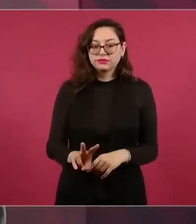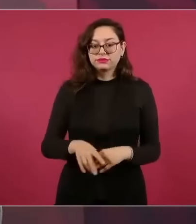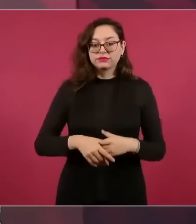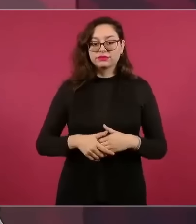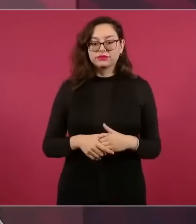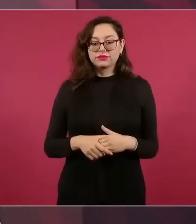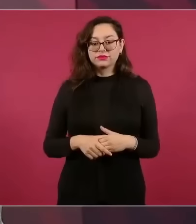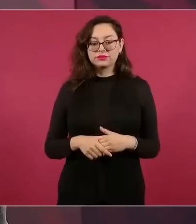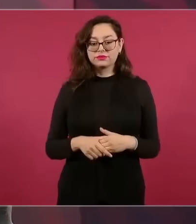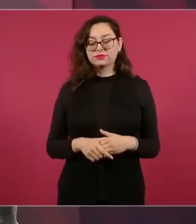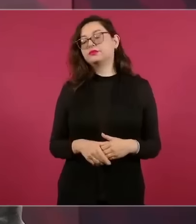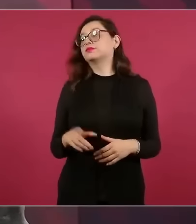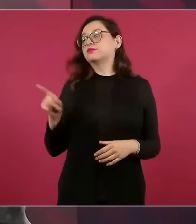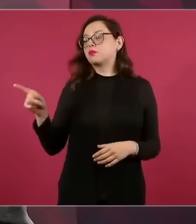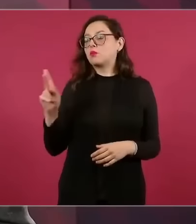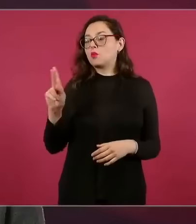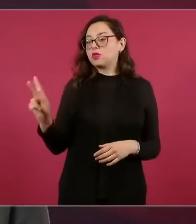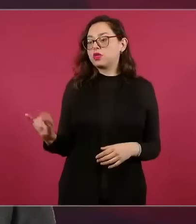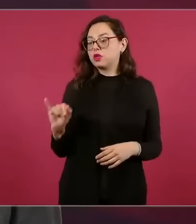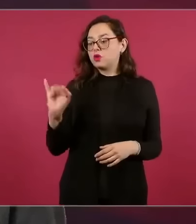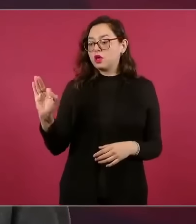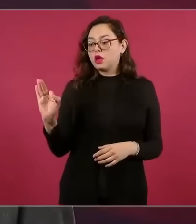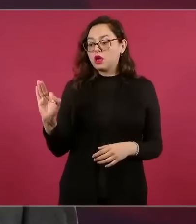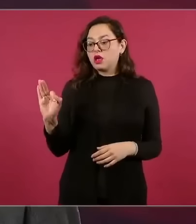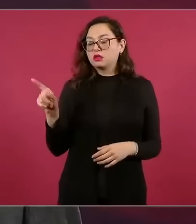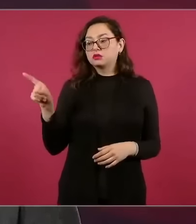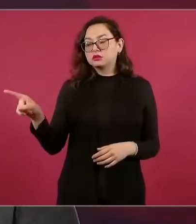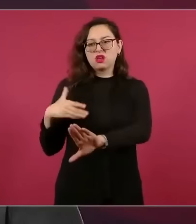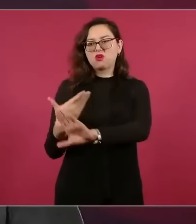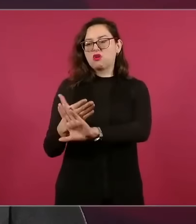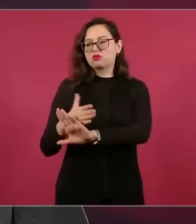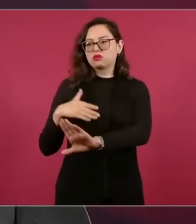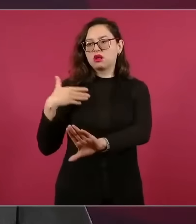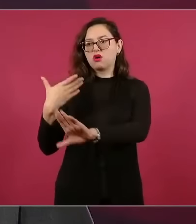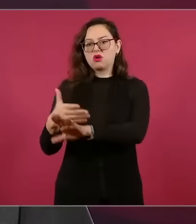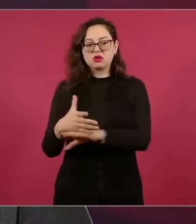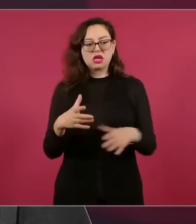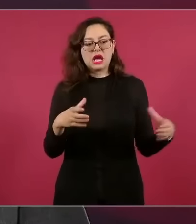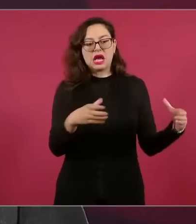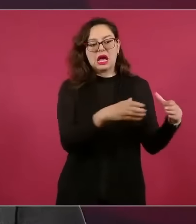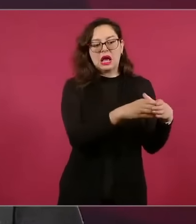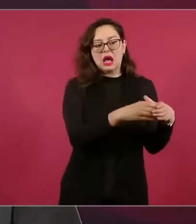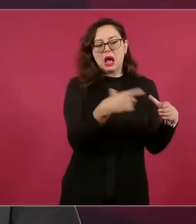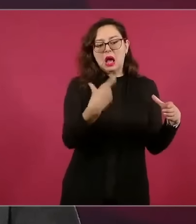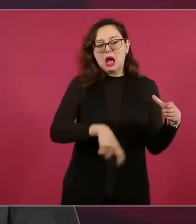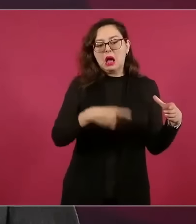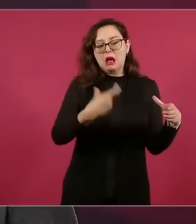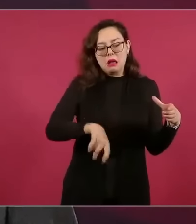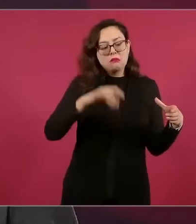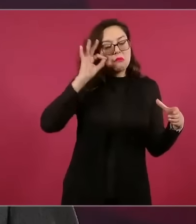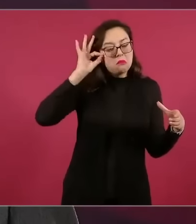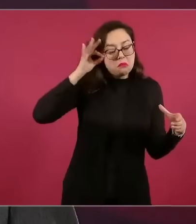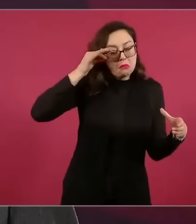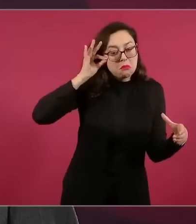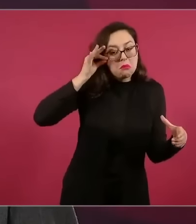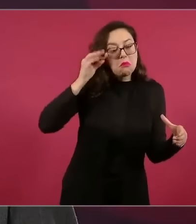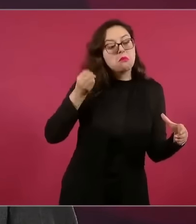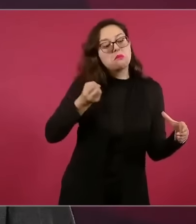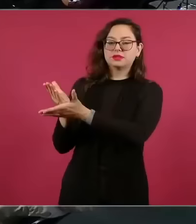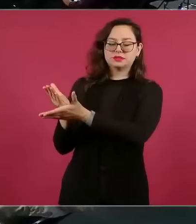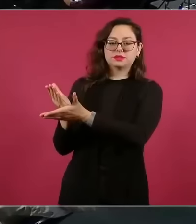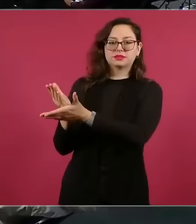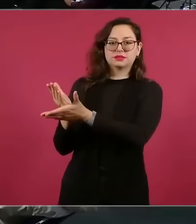el Poder Judicial no esté al servicio de una minoría rapaz, de los potentados.